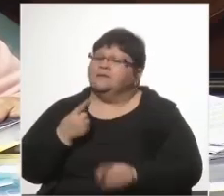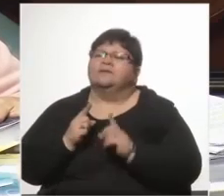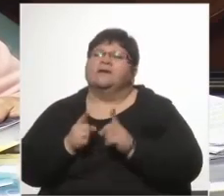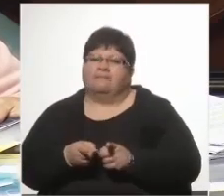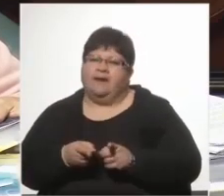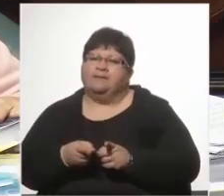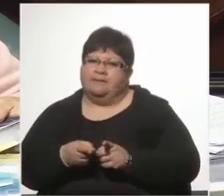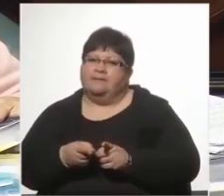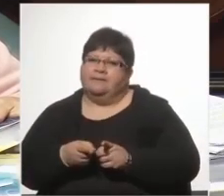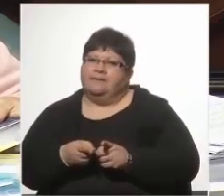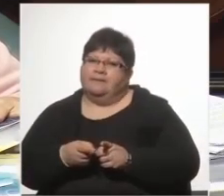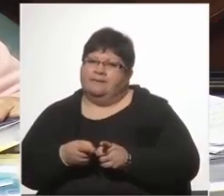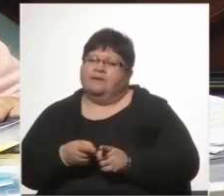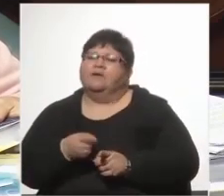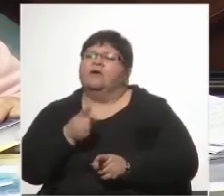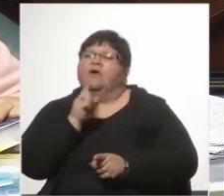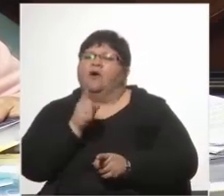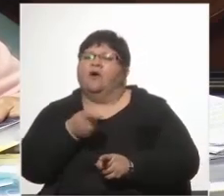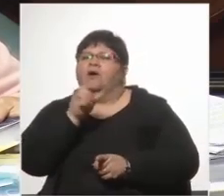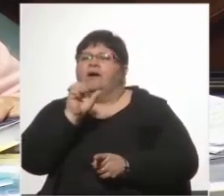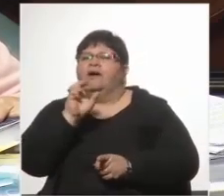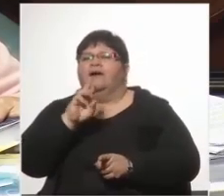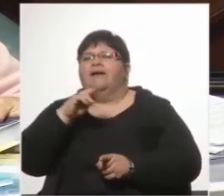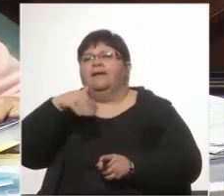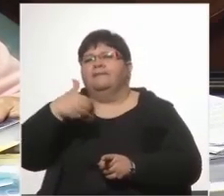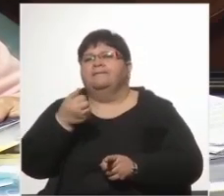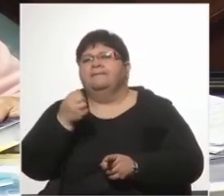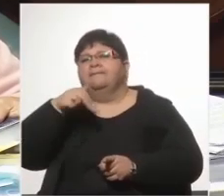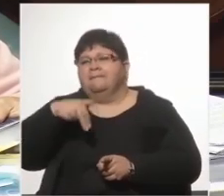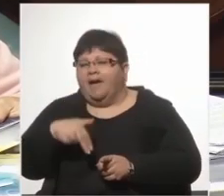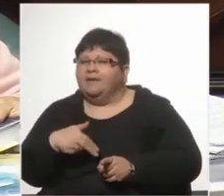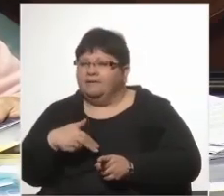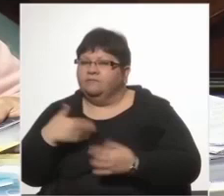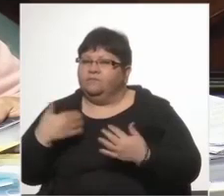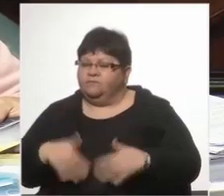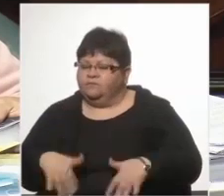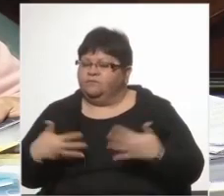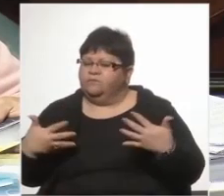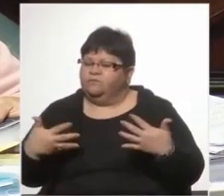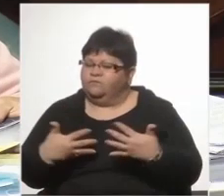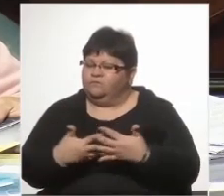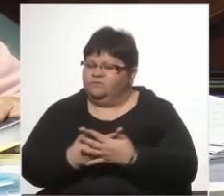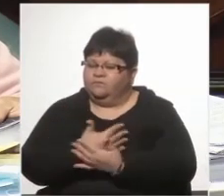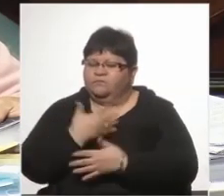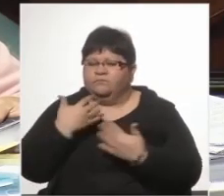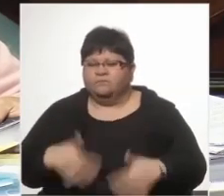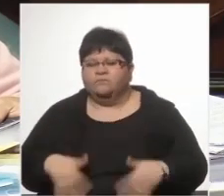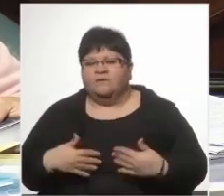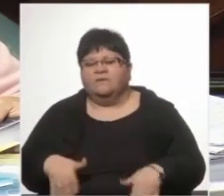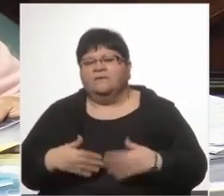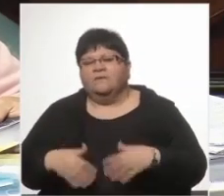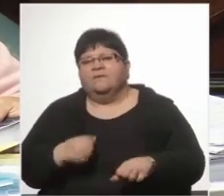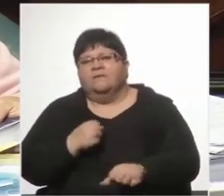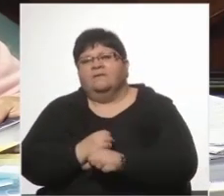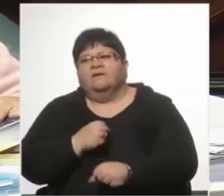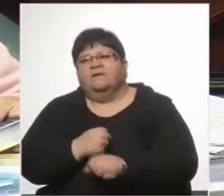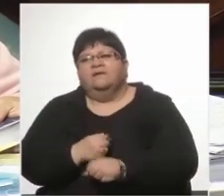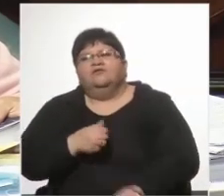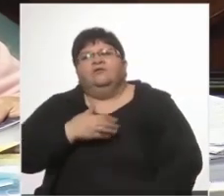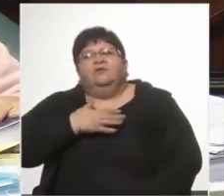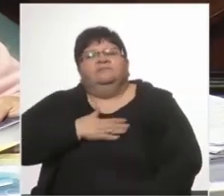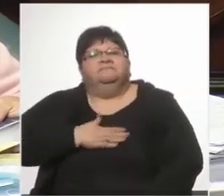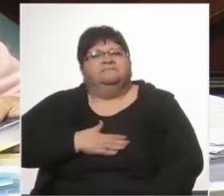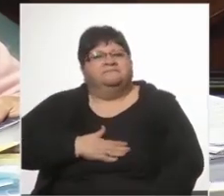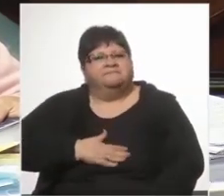jugárnosla con Germán en estas cosas. Y hoy con toda la tranquilidad de espíritu estoy donde estoy, porque una de las